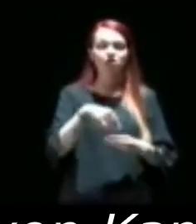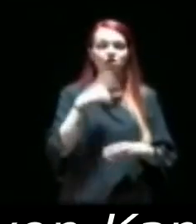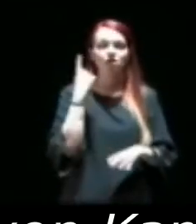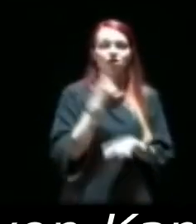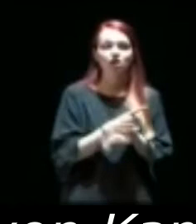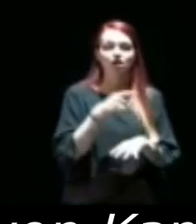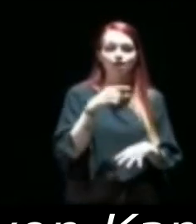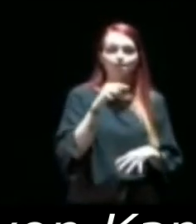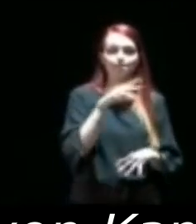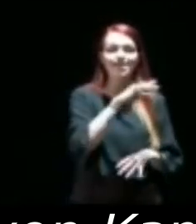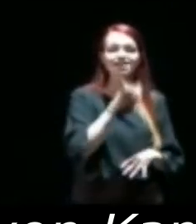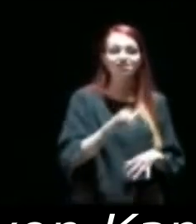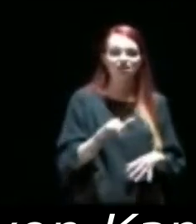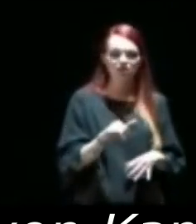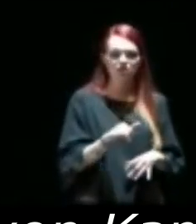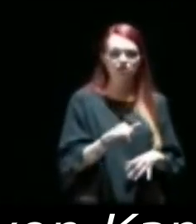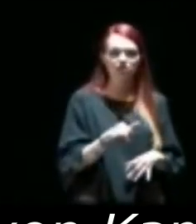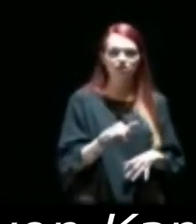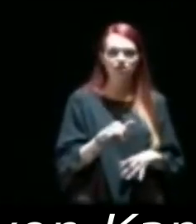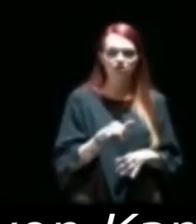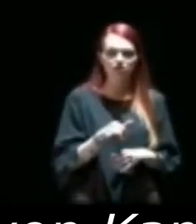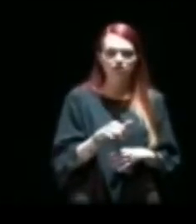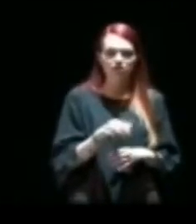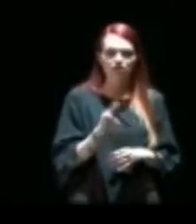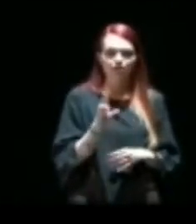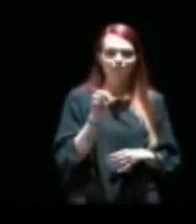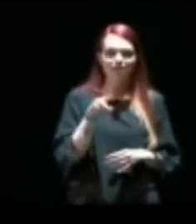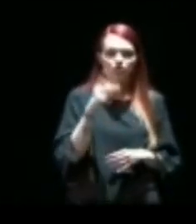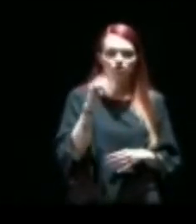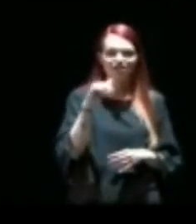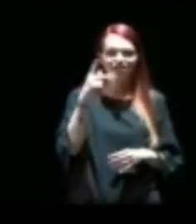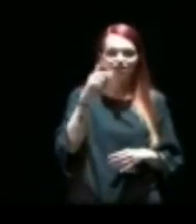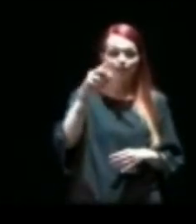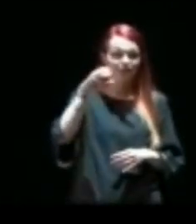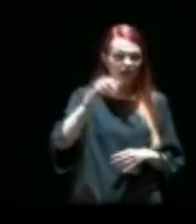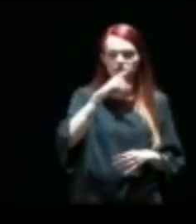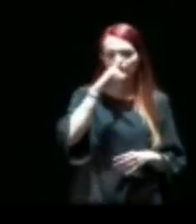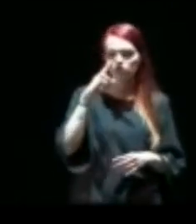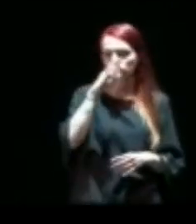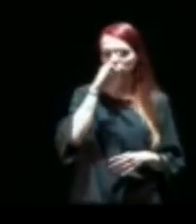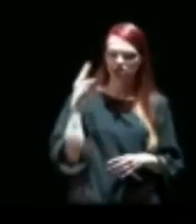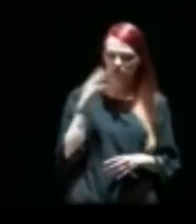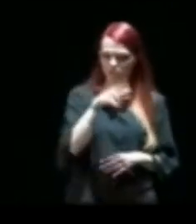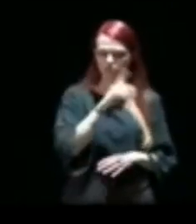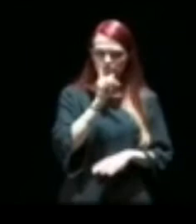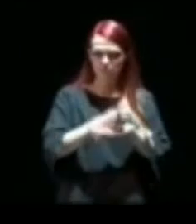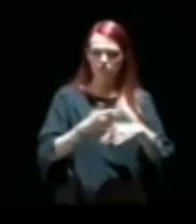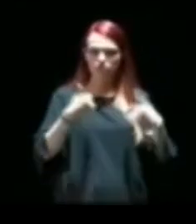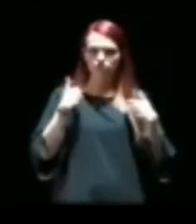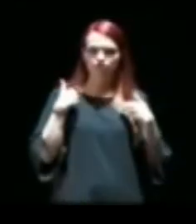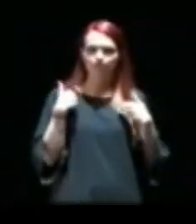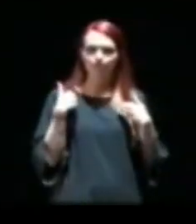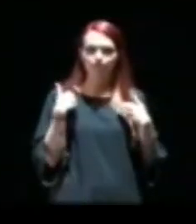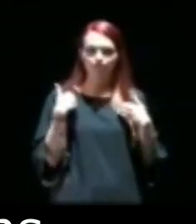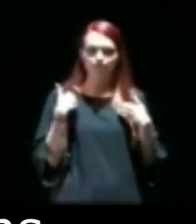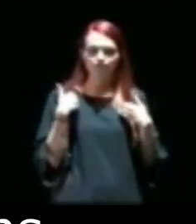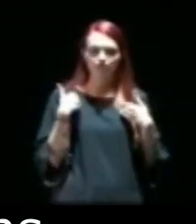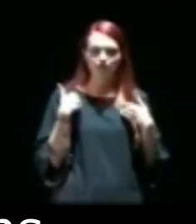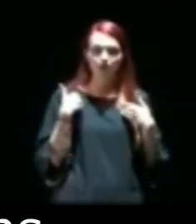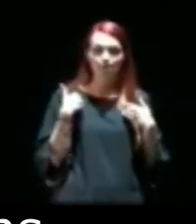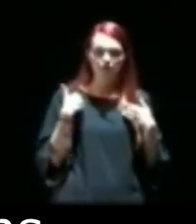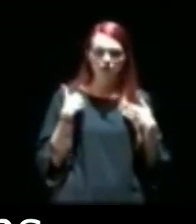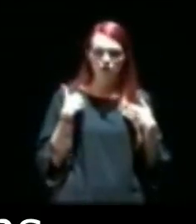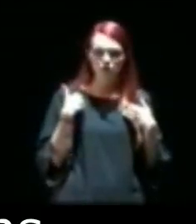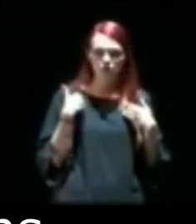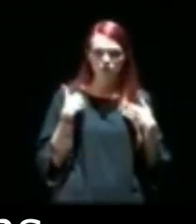Natalia Menéndez, hace el pavón kamikaze, hace creo dos o tres años. Pero quiero decir que es uno de